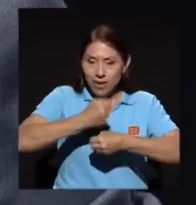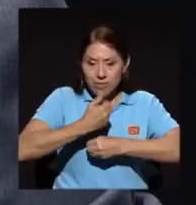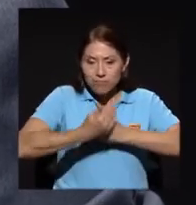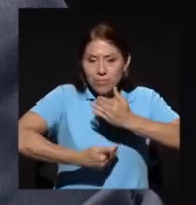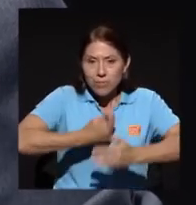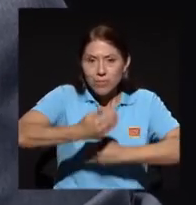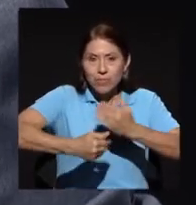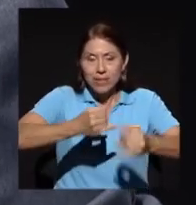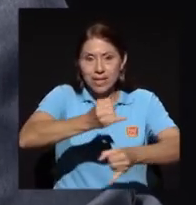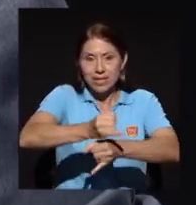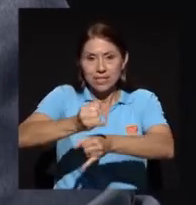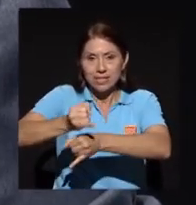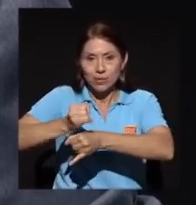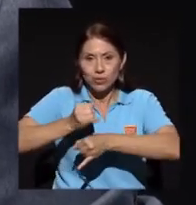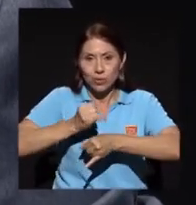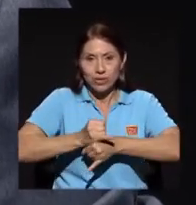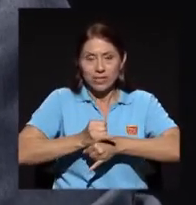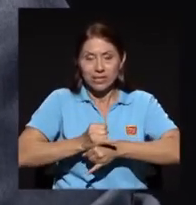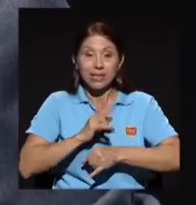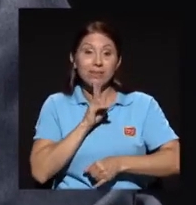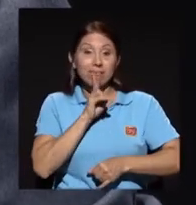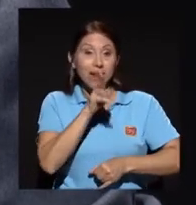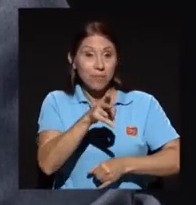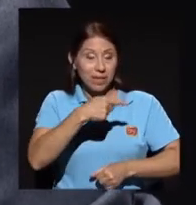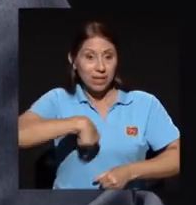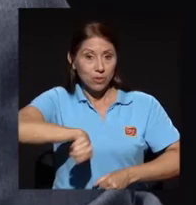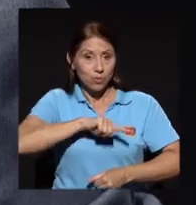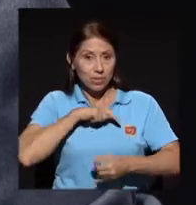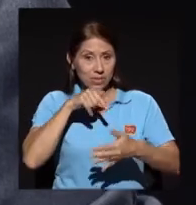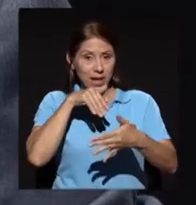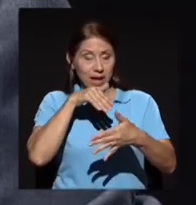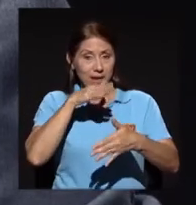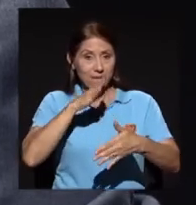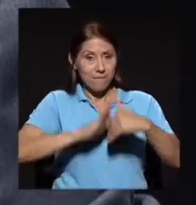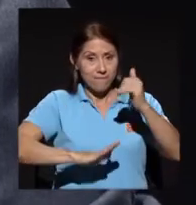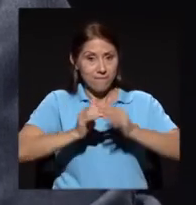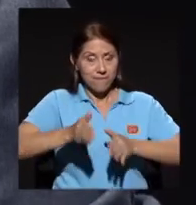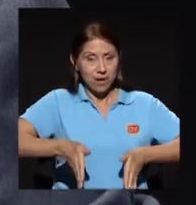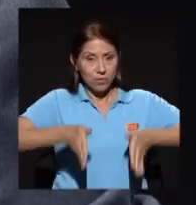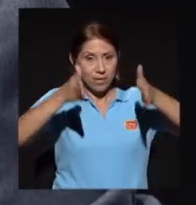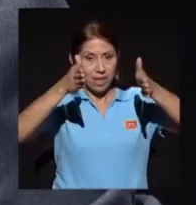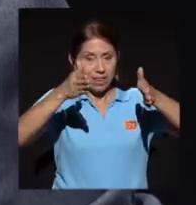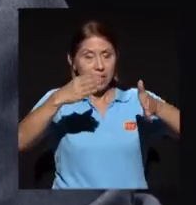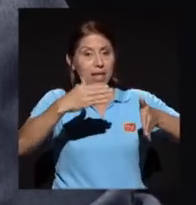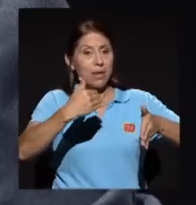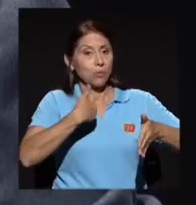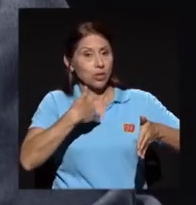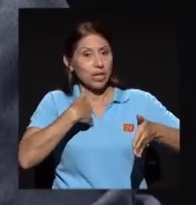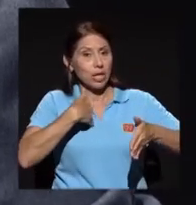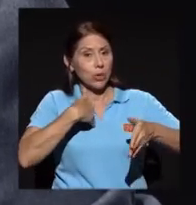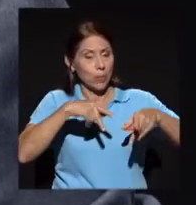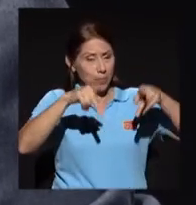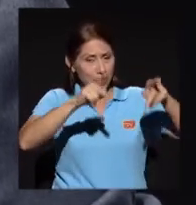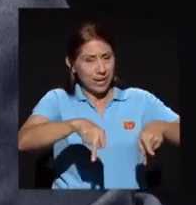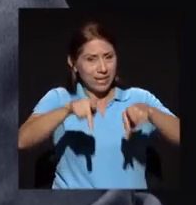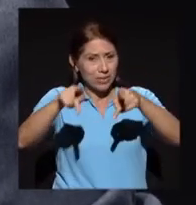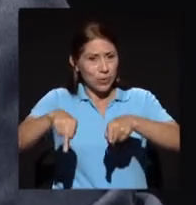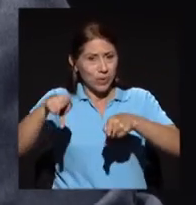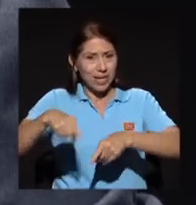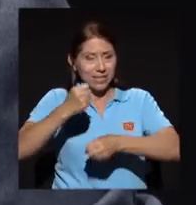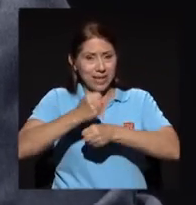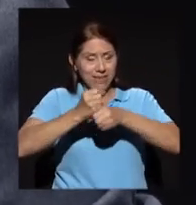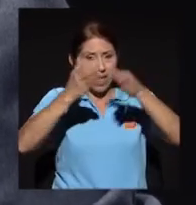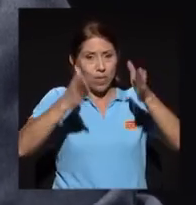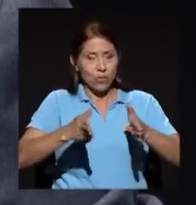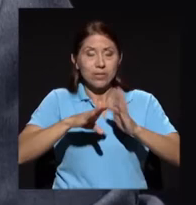hemos tenido en la facultad una calidad de funcionarios, de personas, del calibre de José